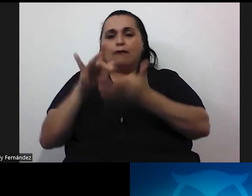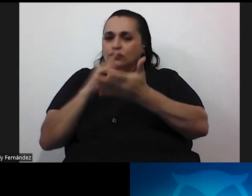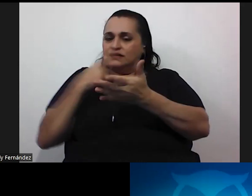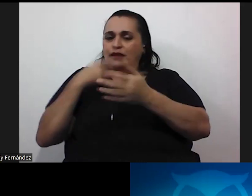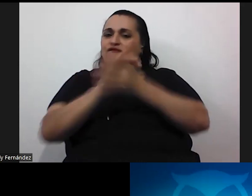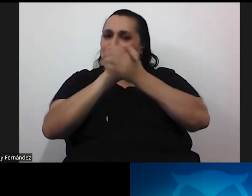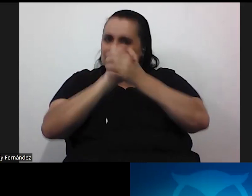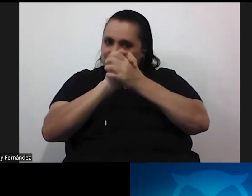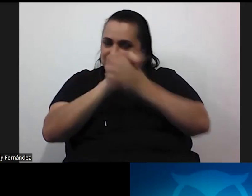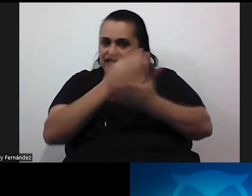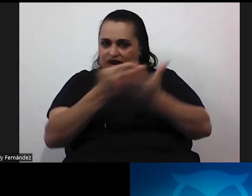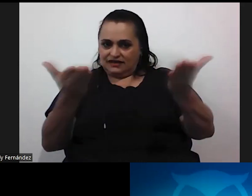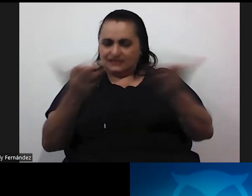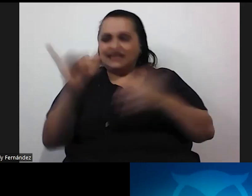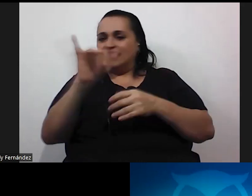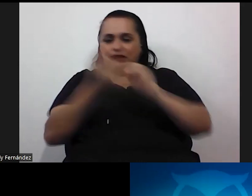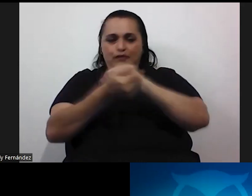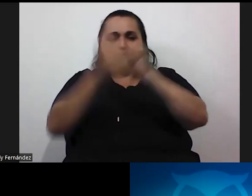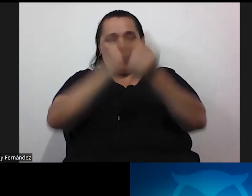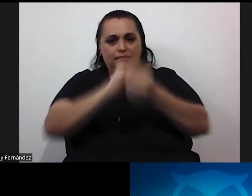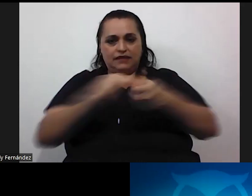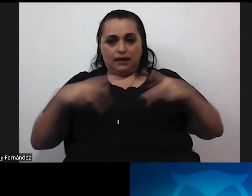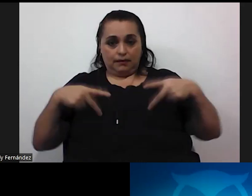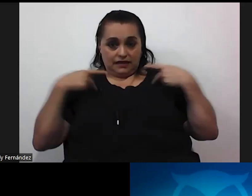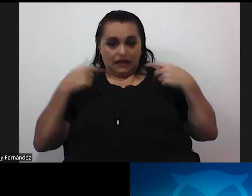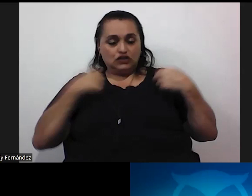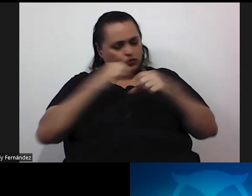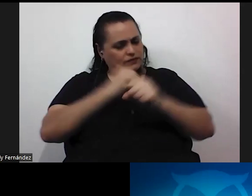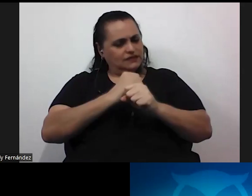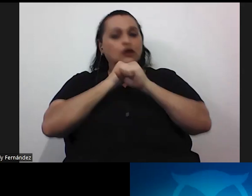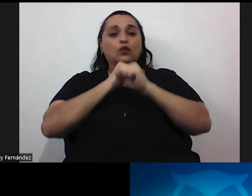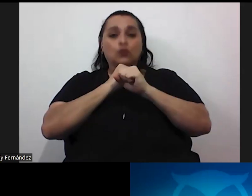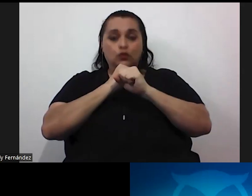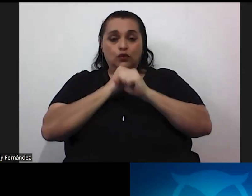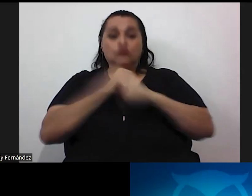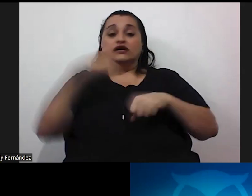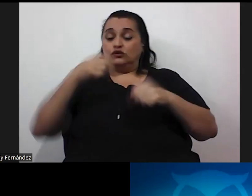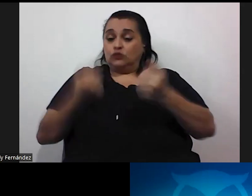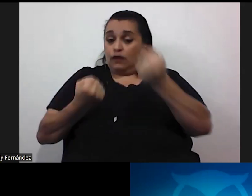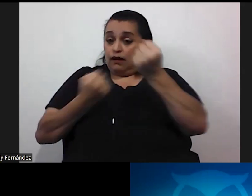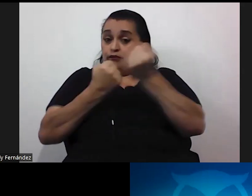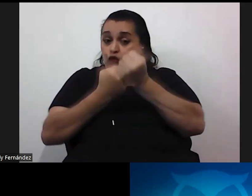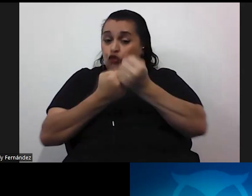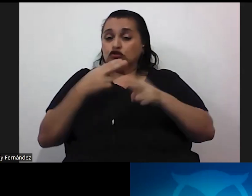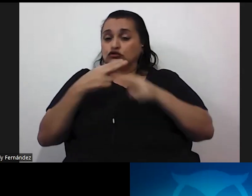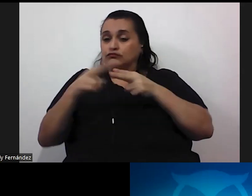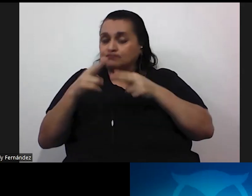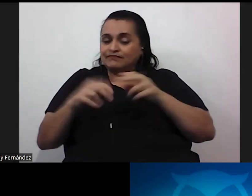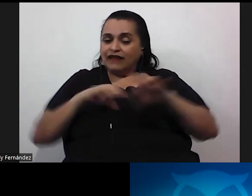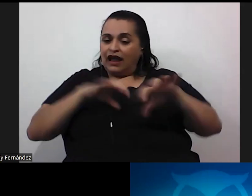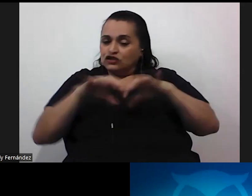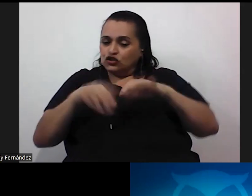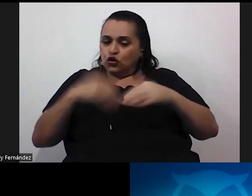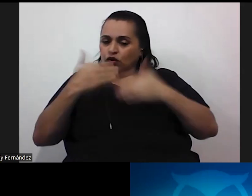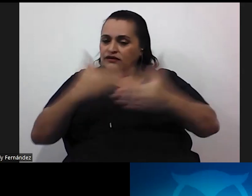y también por cambiar vidas estoy seguro que estos apoyos o estas pequeñas acciones las